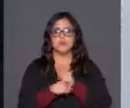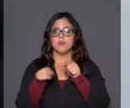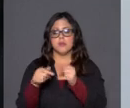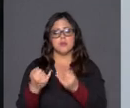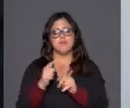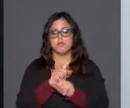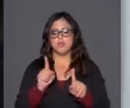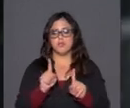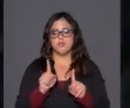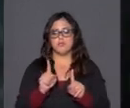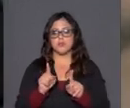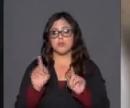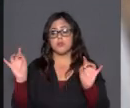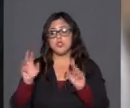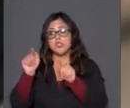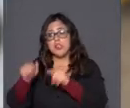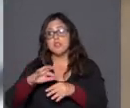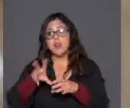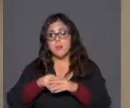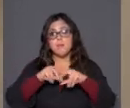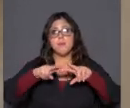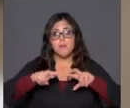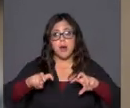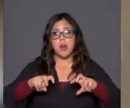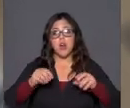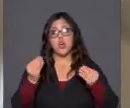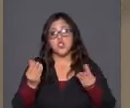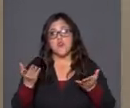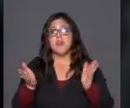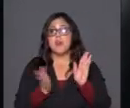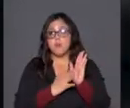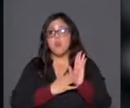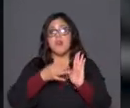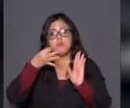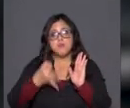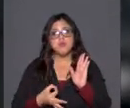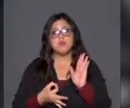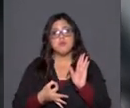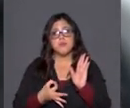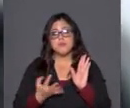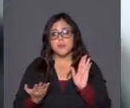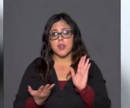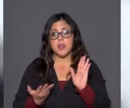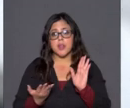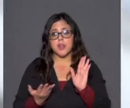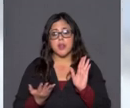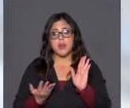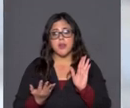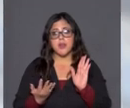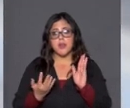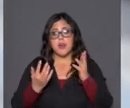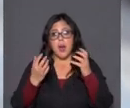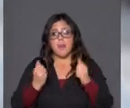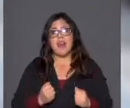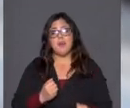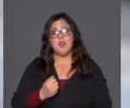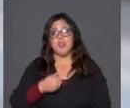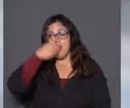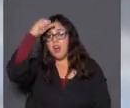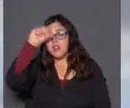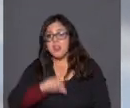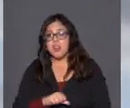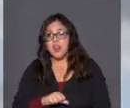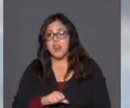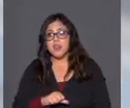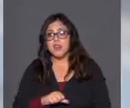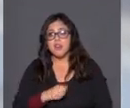Me imagino que es parte de la investigación y esperaría que sean pruebas realmente contundentes para poder llegar y condenar o poder iniciar